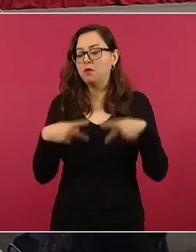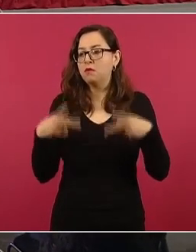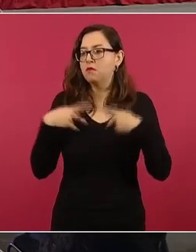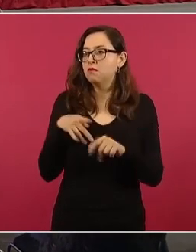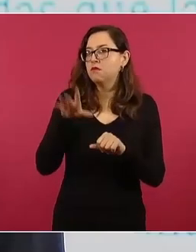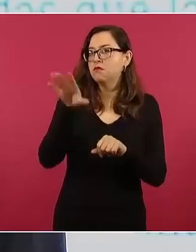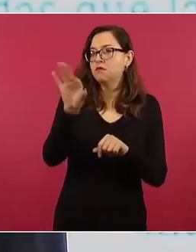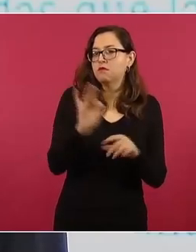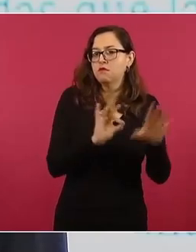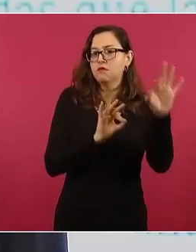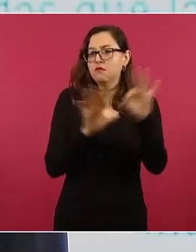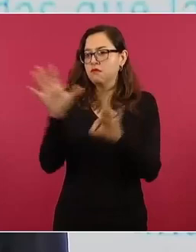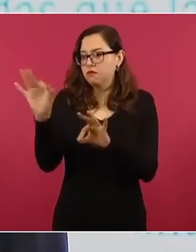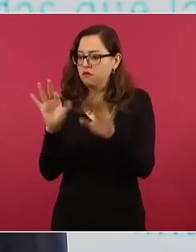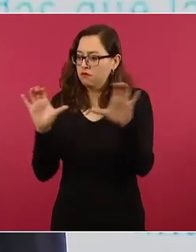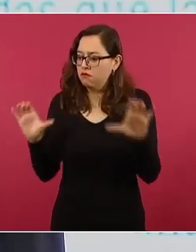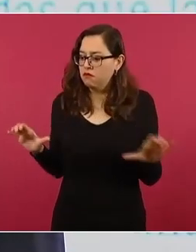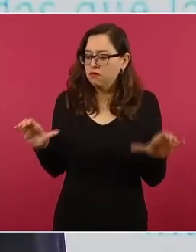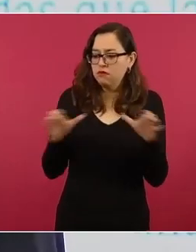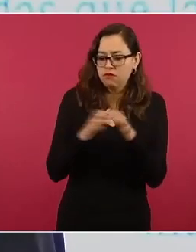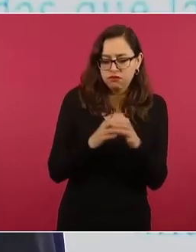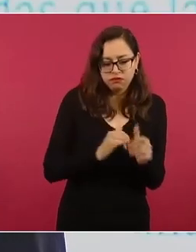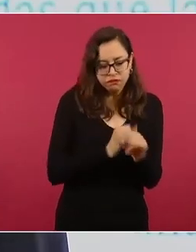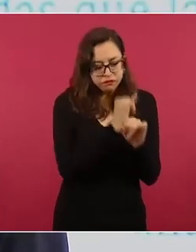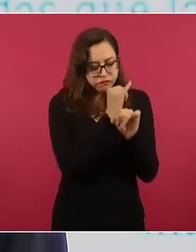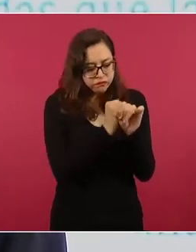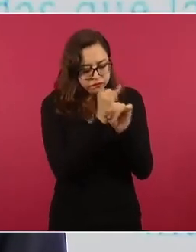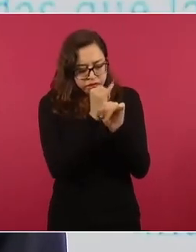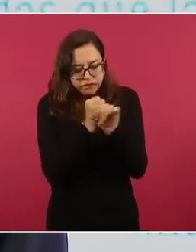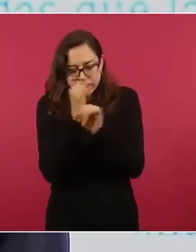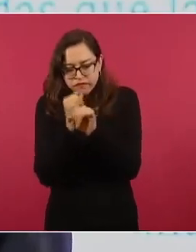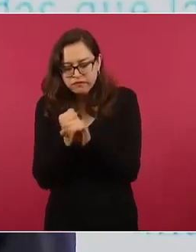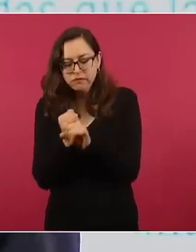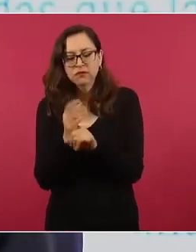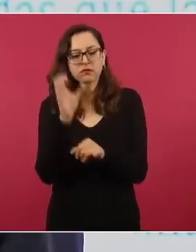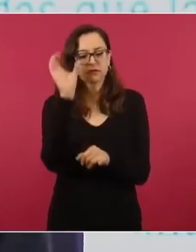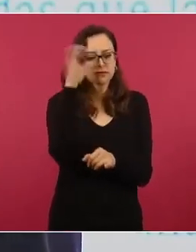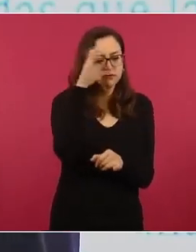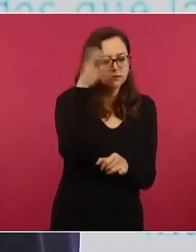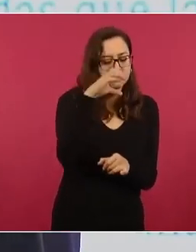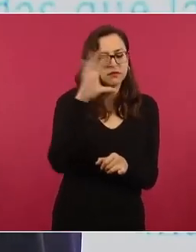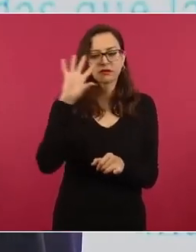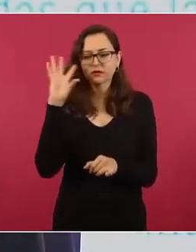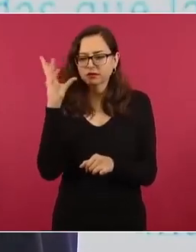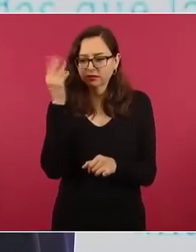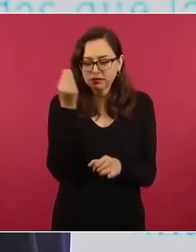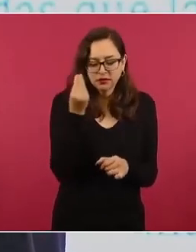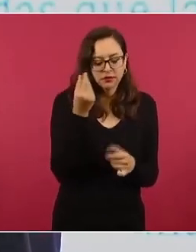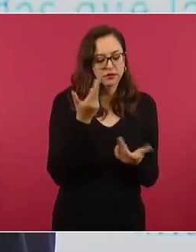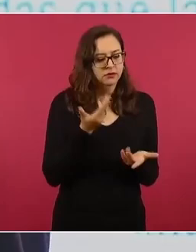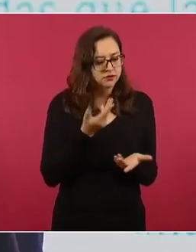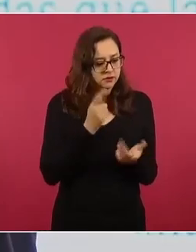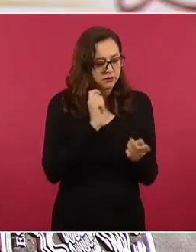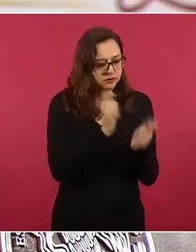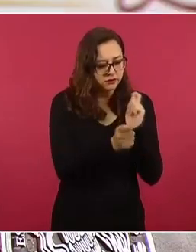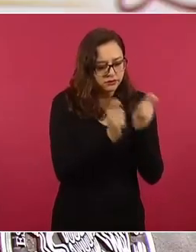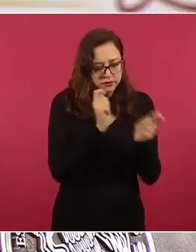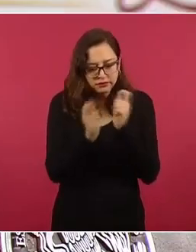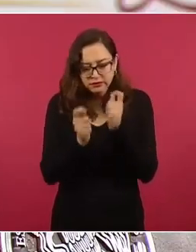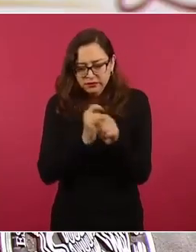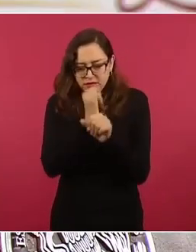convencidas de que la ciencia y la tecnología deben de estar al servicio de la verdad.